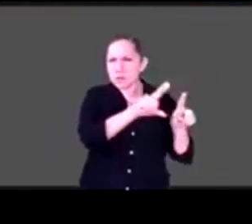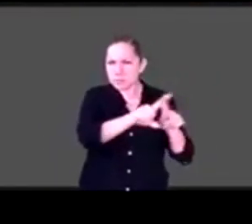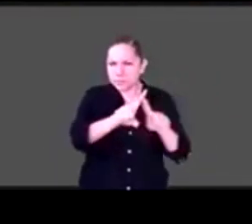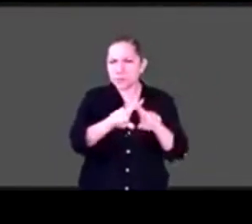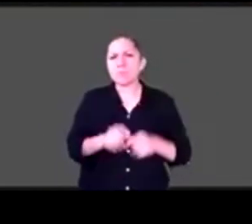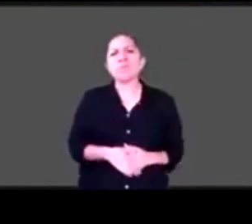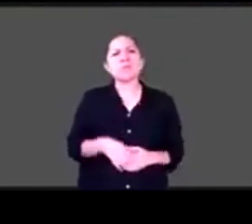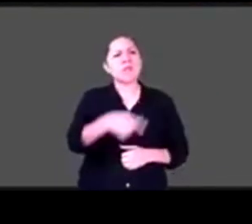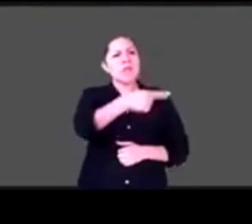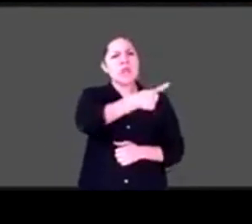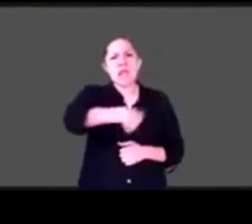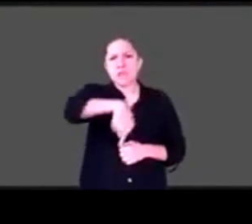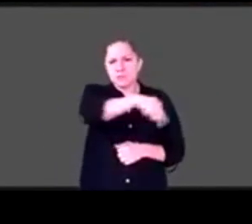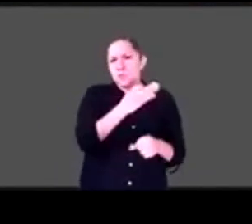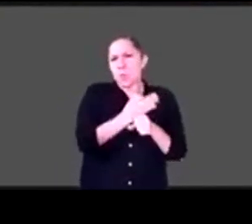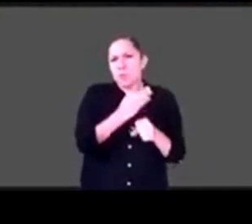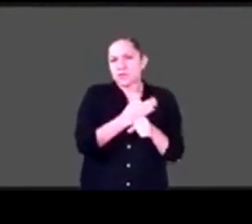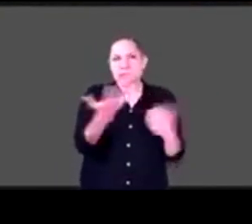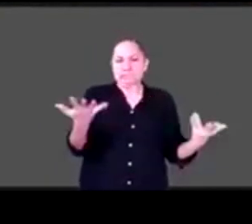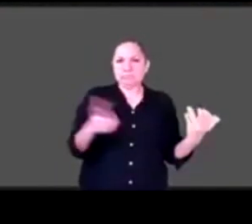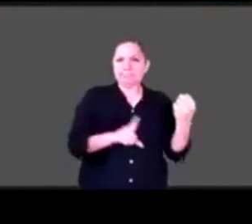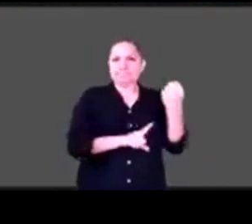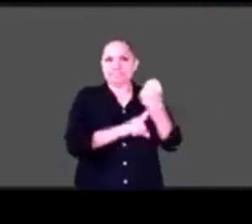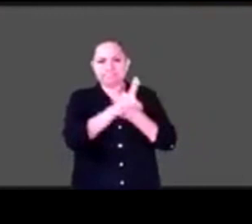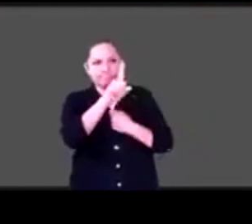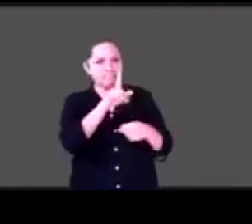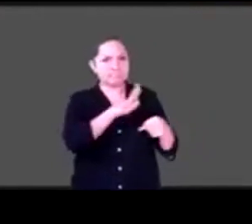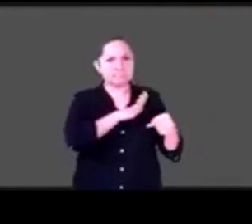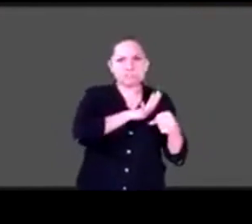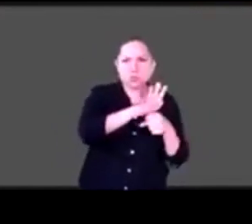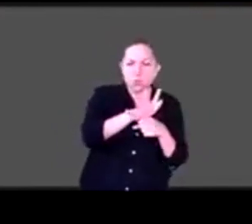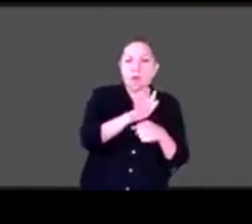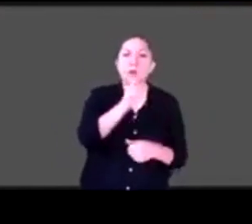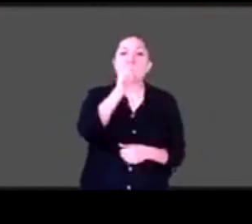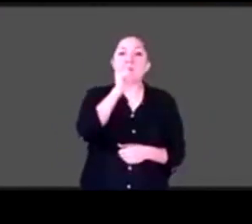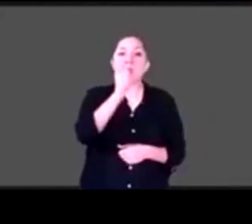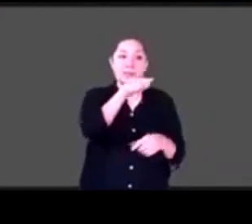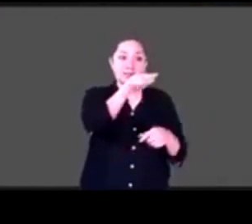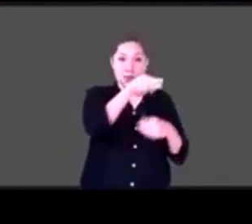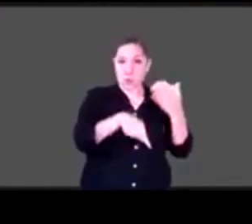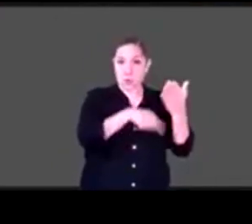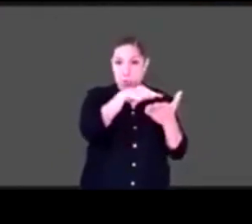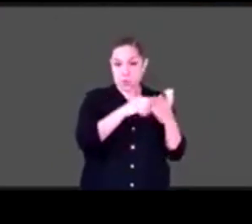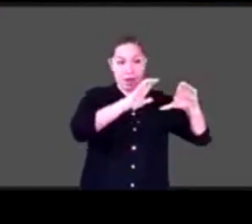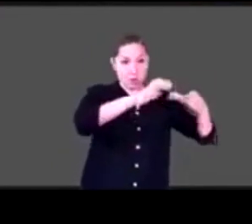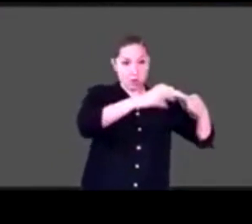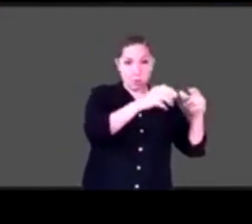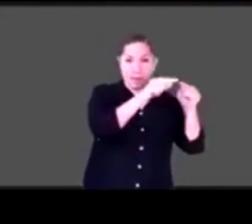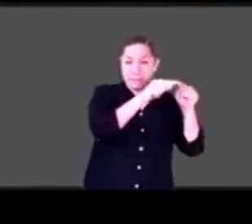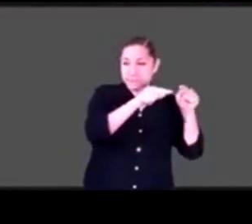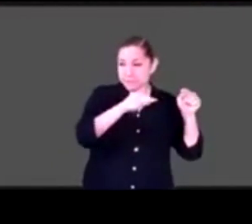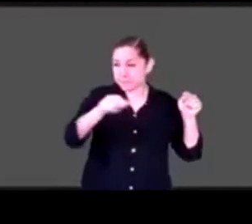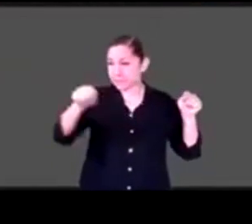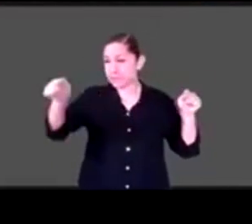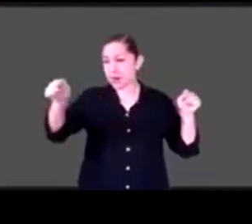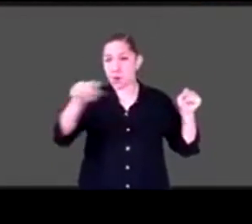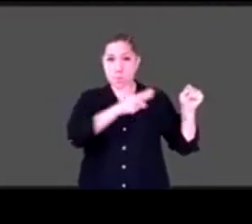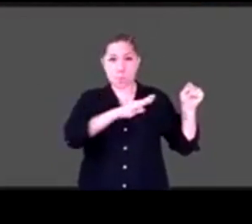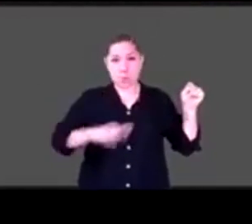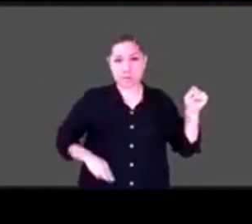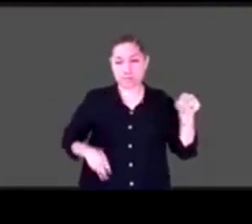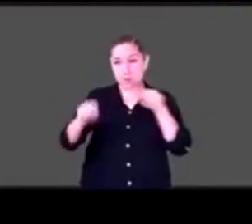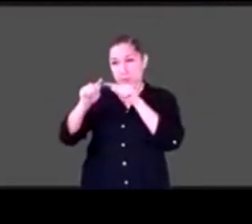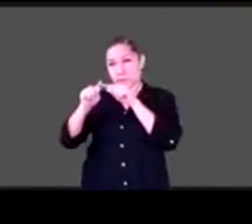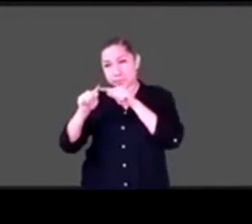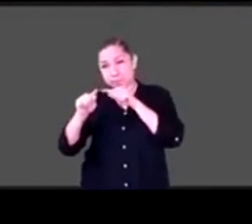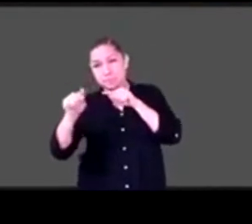son las distancias entre las diferentes comunidades, municipios, agencias. Y, obviamente, el